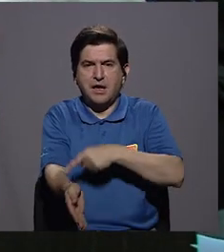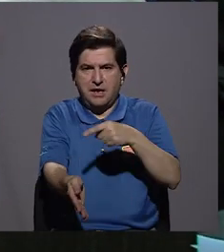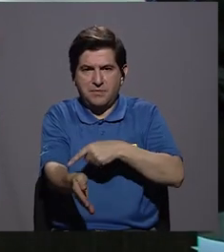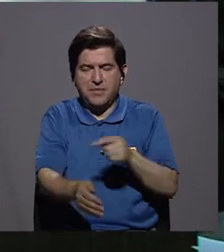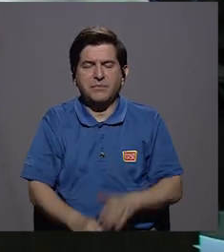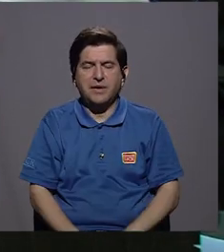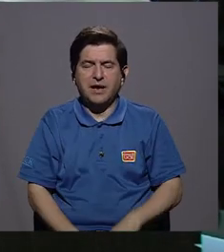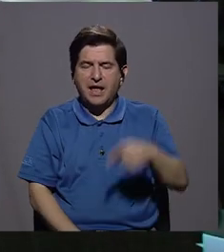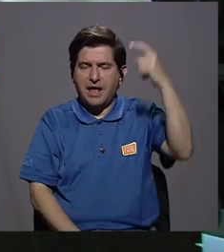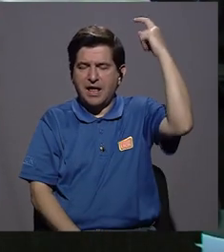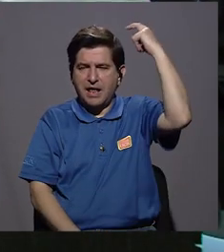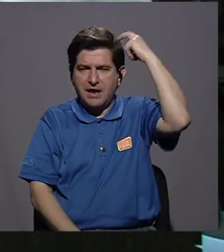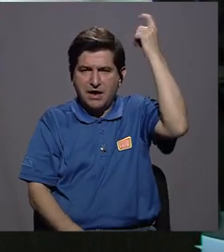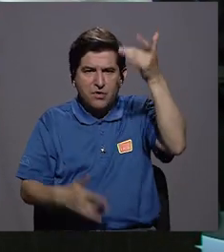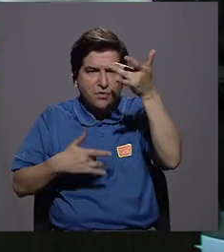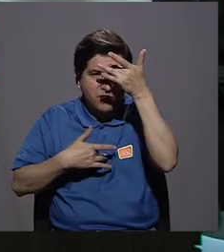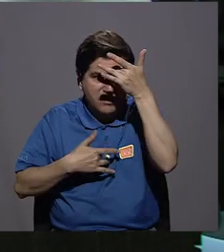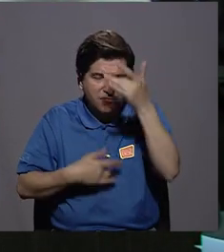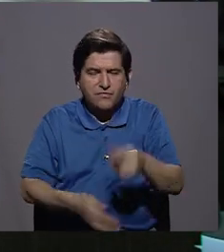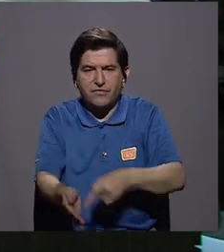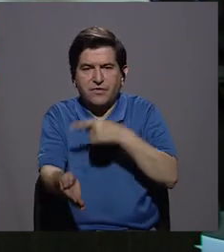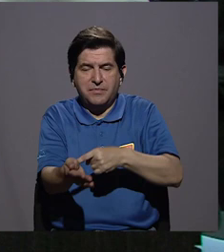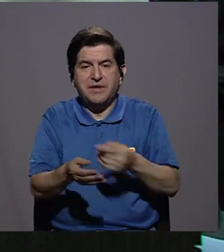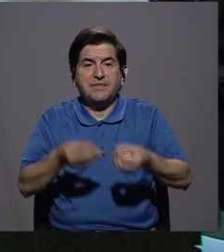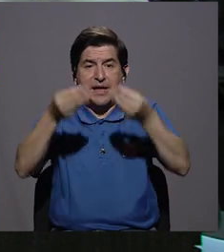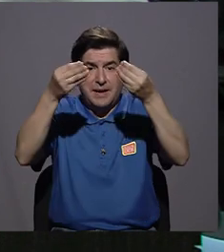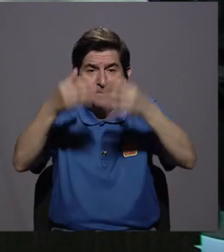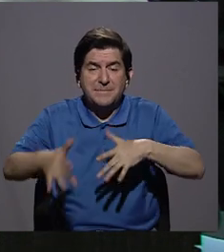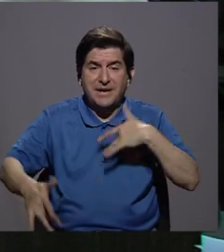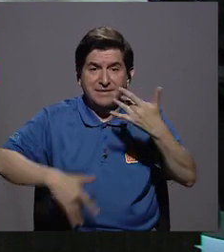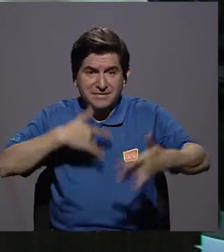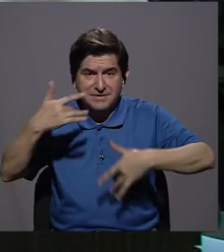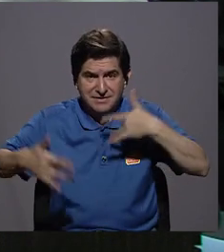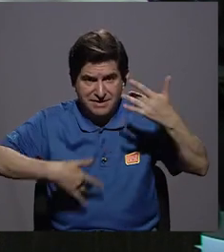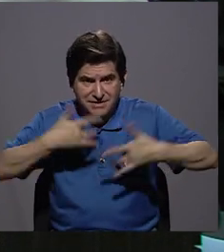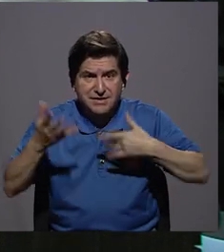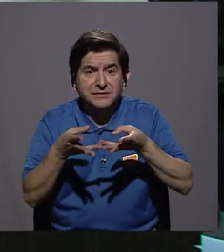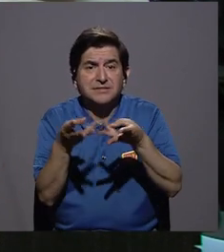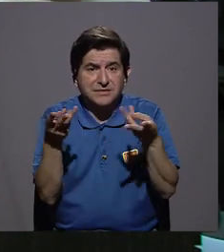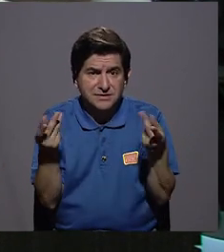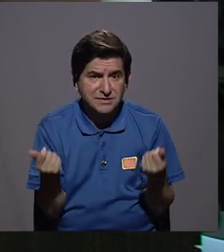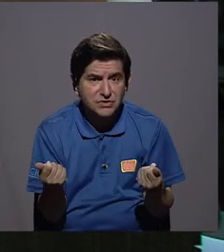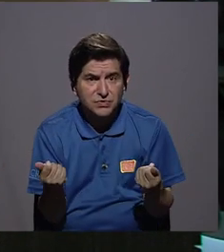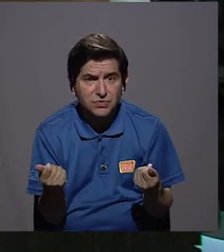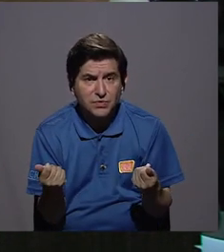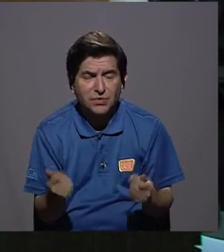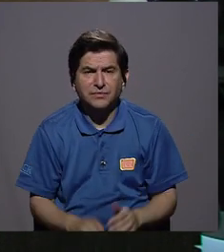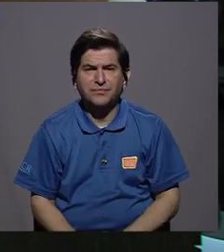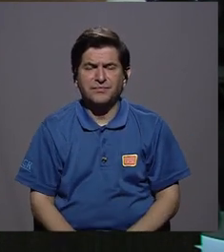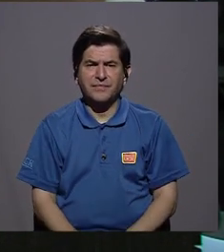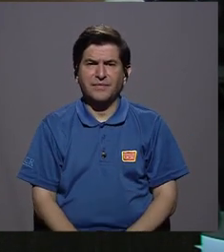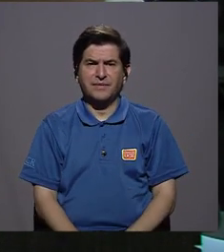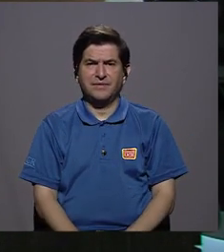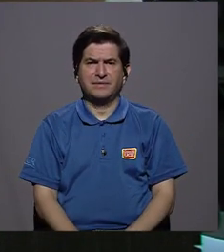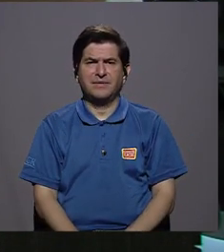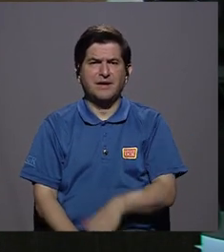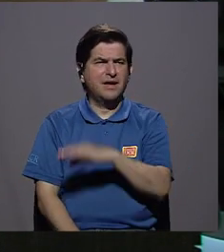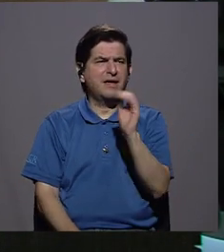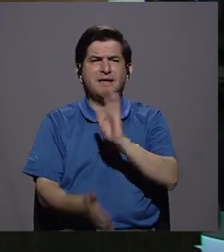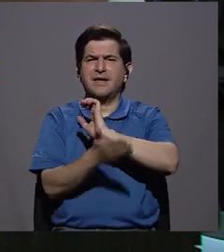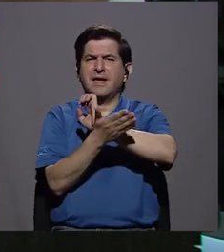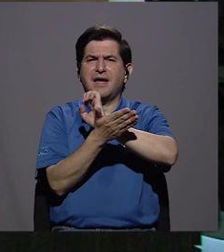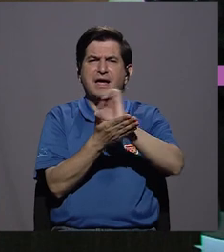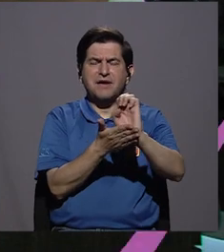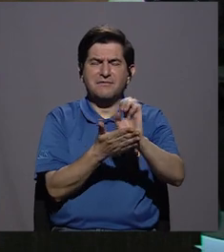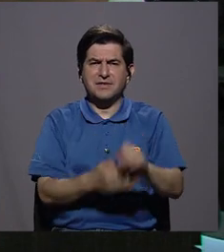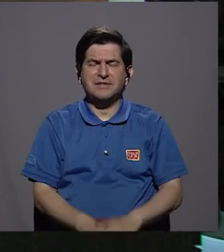la neuropatía diabética es lo que lleva a la pérdida de sensación en el pie. ¿Cómo cuidarme o cómo prevenir